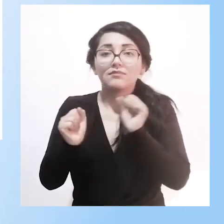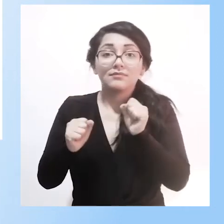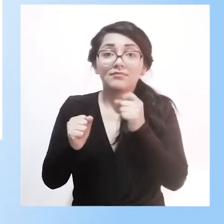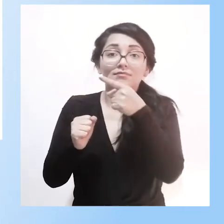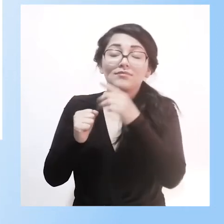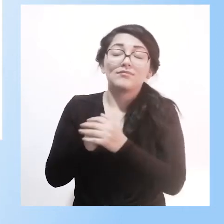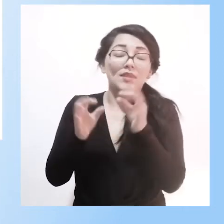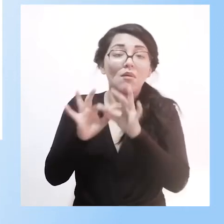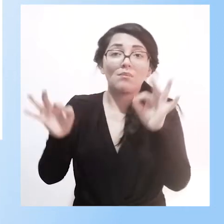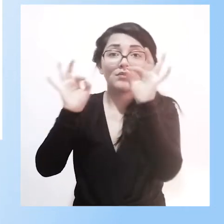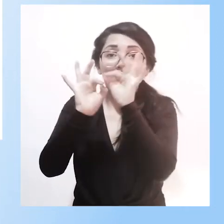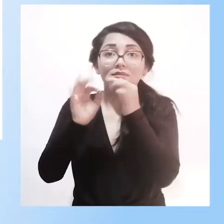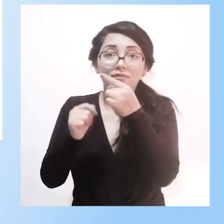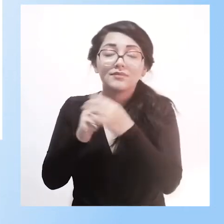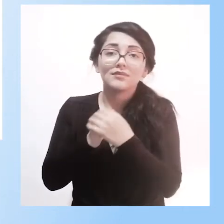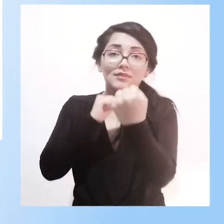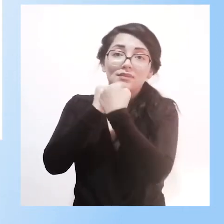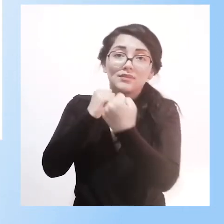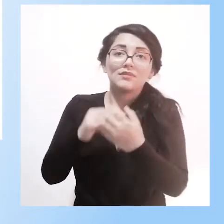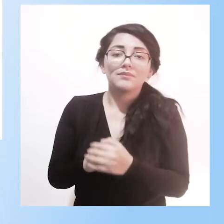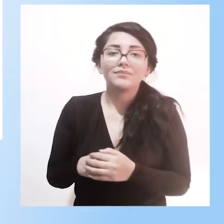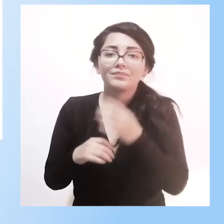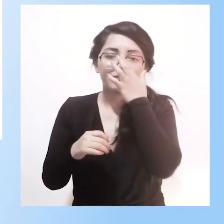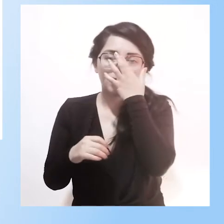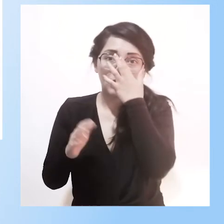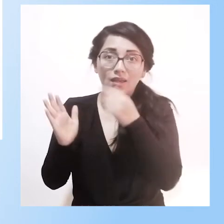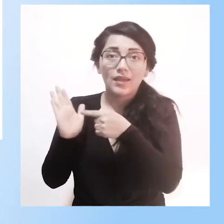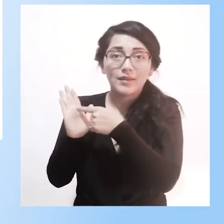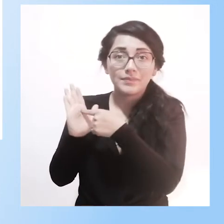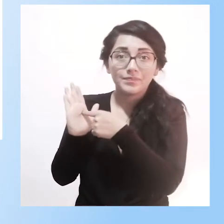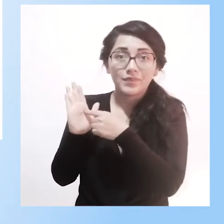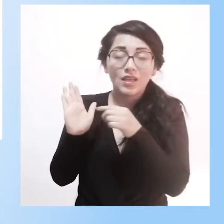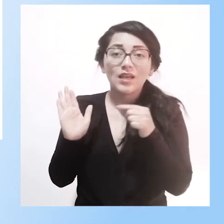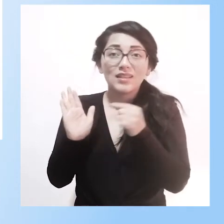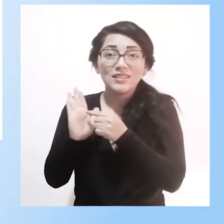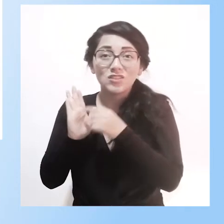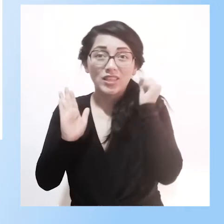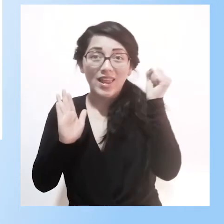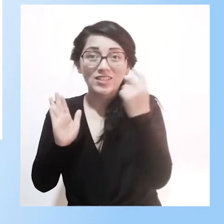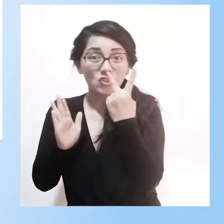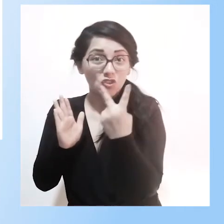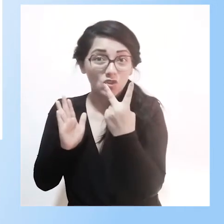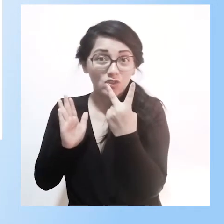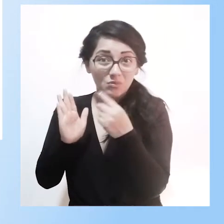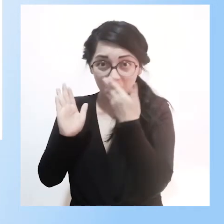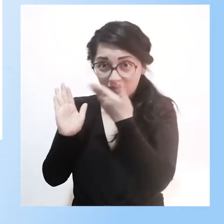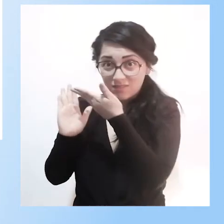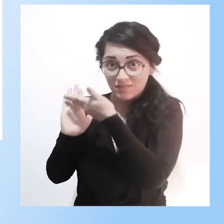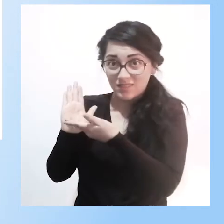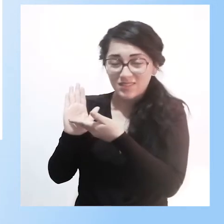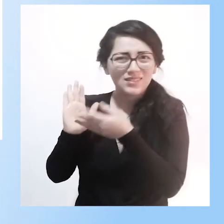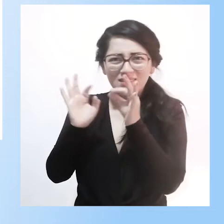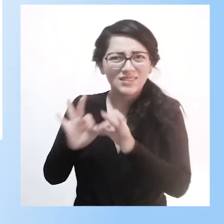importante. Y pongo, doy alusión justamente a estos 12 derechos que están establecidos, porque